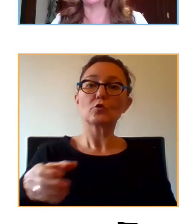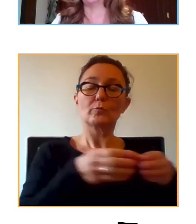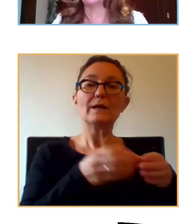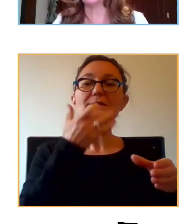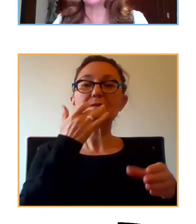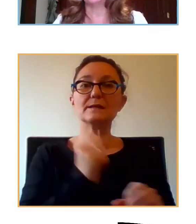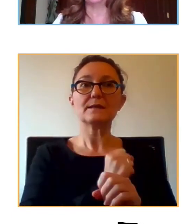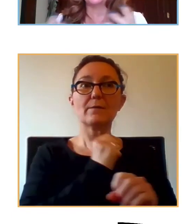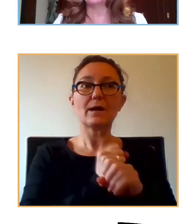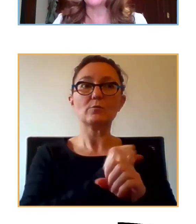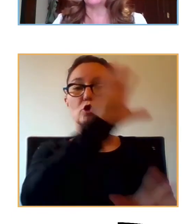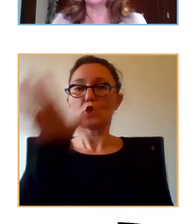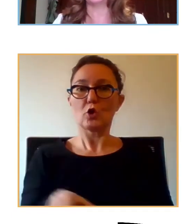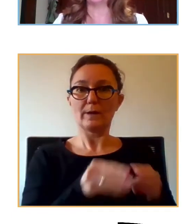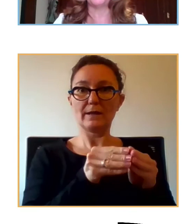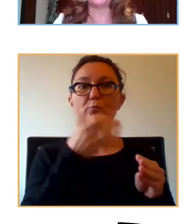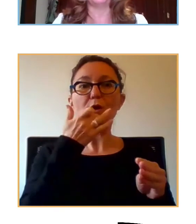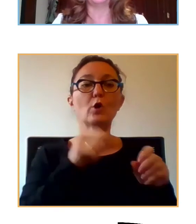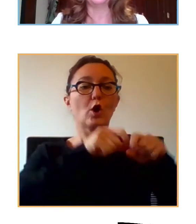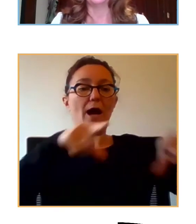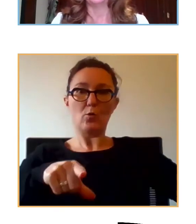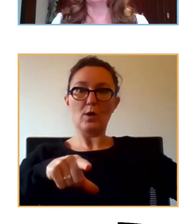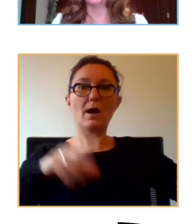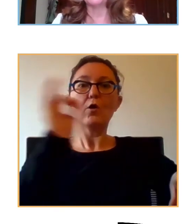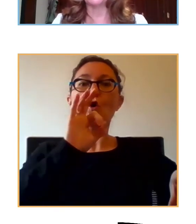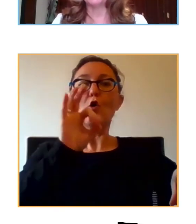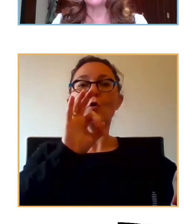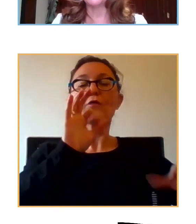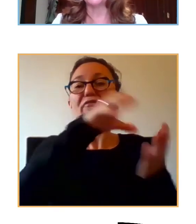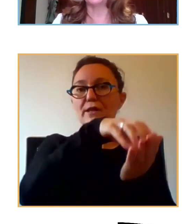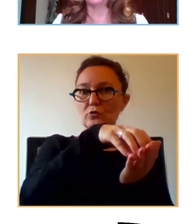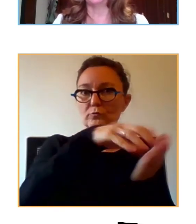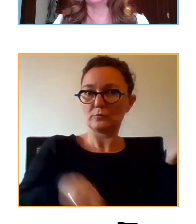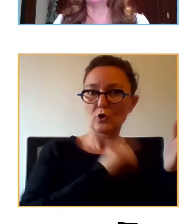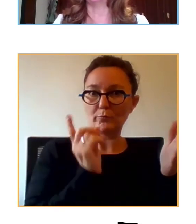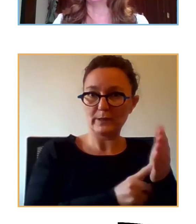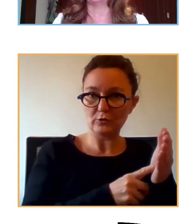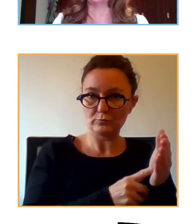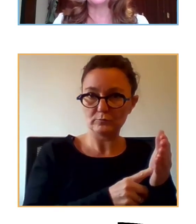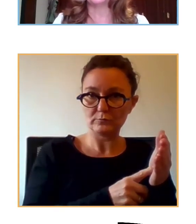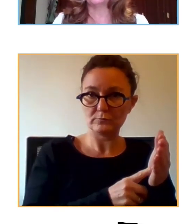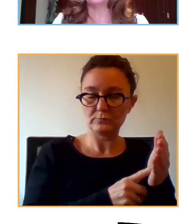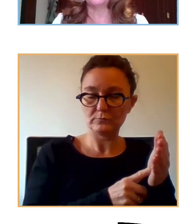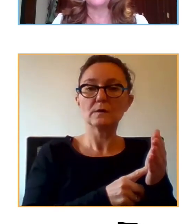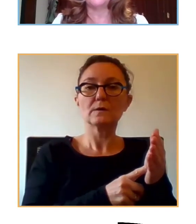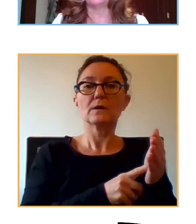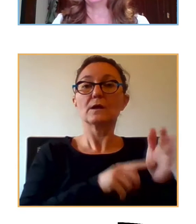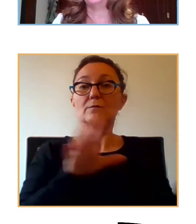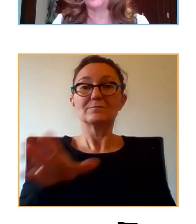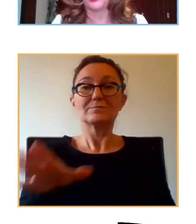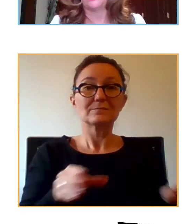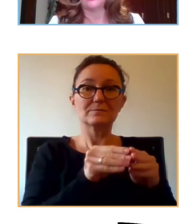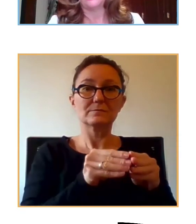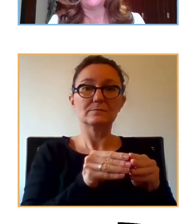la globalidad del aula o bien del centro. Y fundamentalmente se concentra todo en la